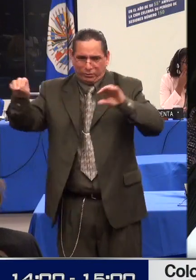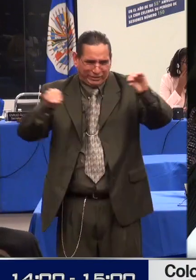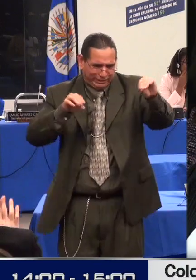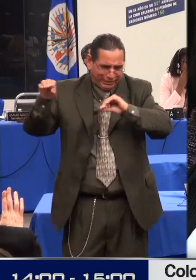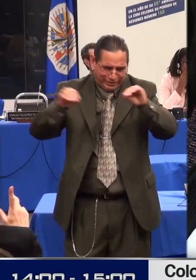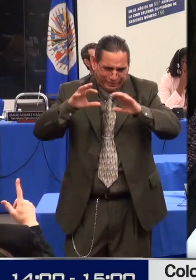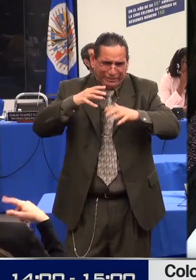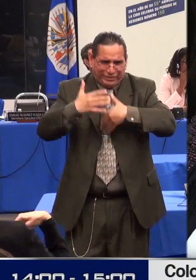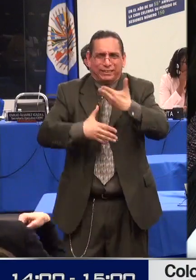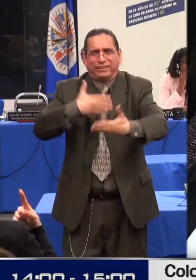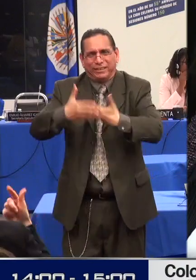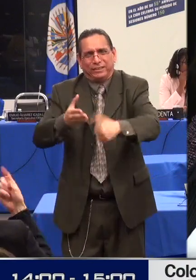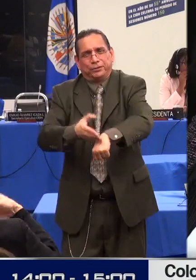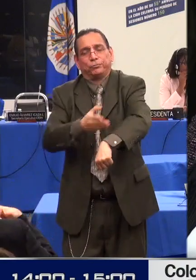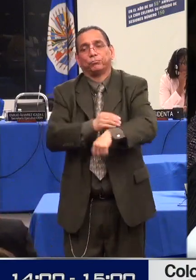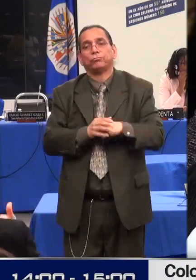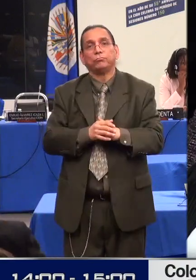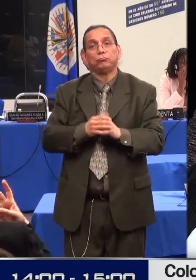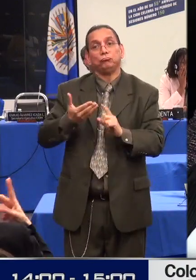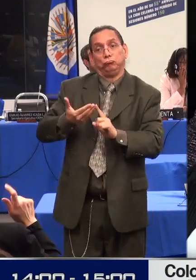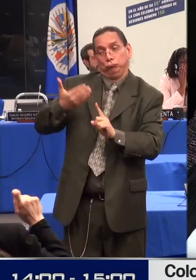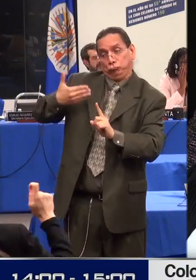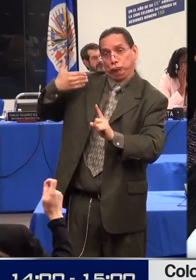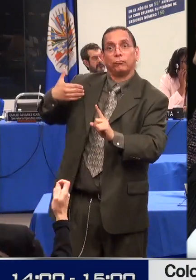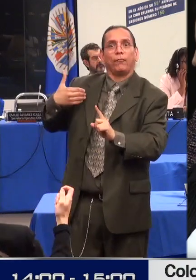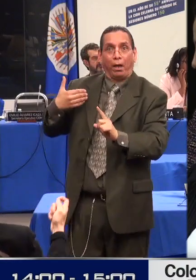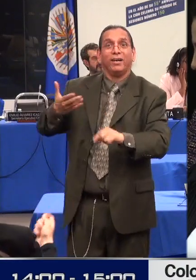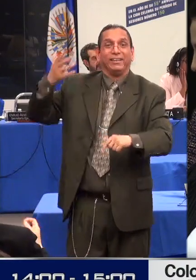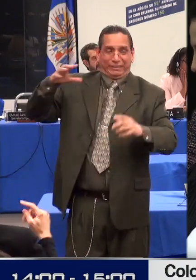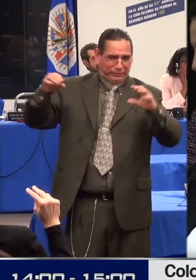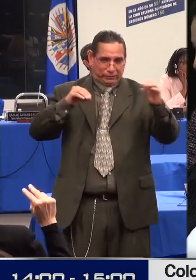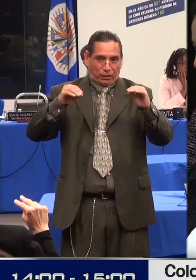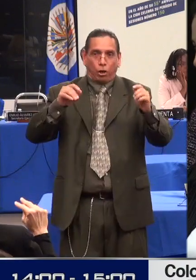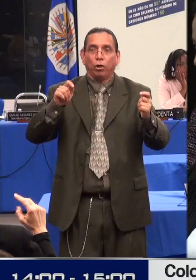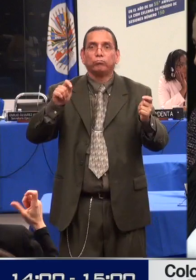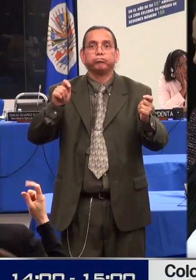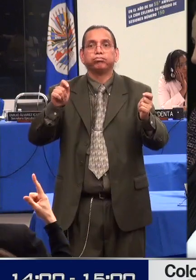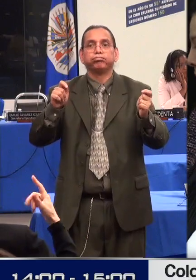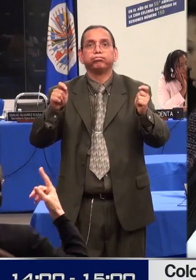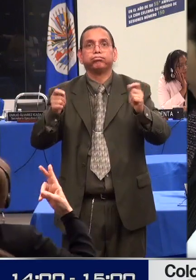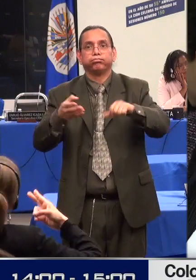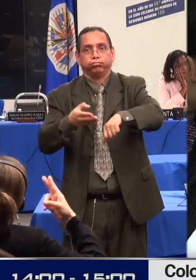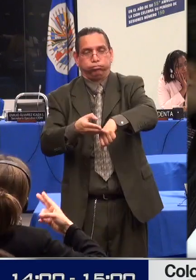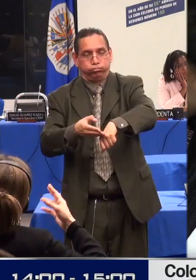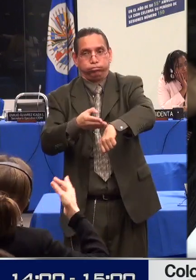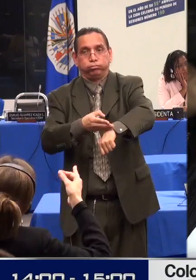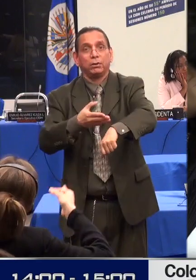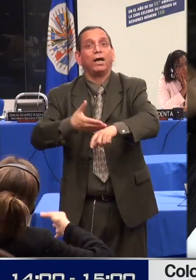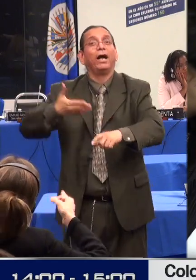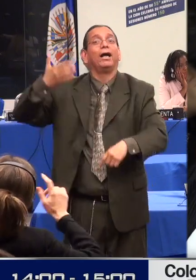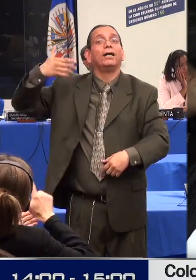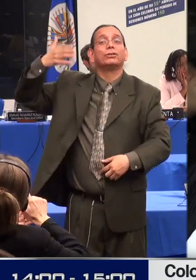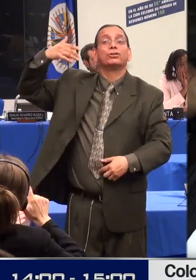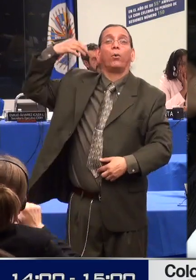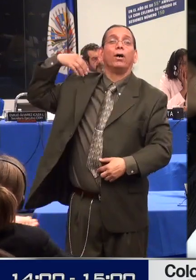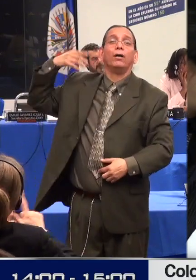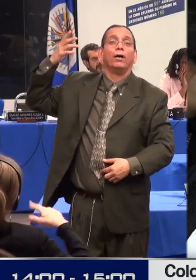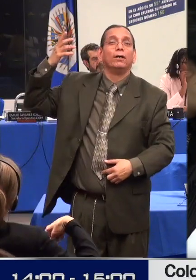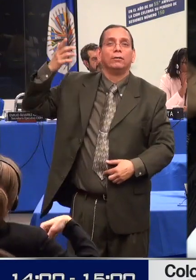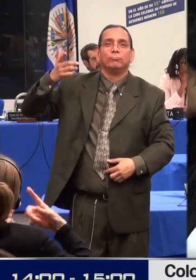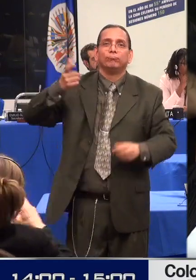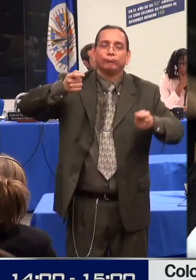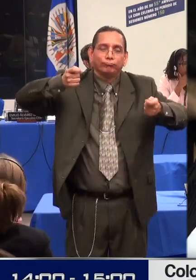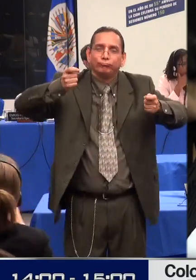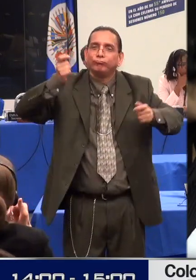planteado, por una parte, restricción al ejercicio de algunos derechos por las personas con discapacidad, es decir, la interdicción,